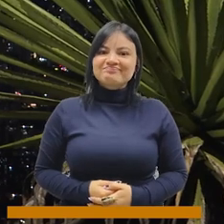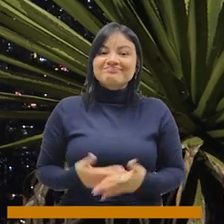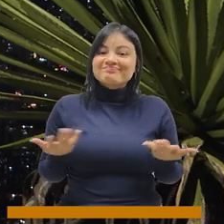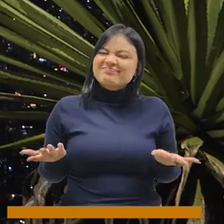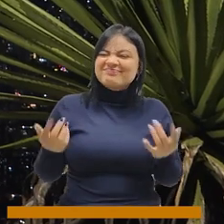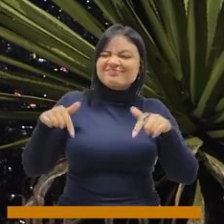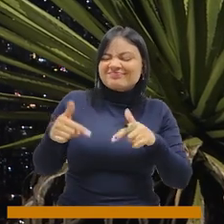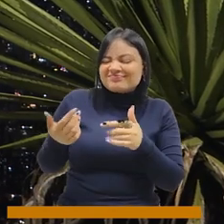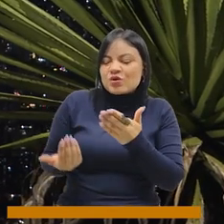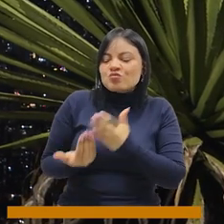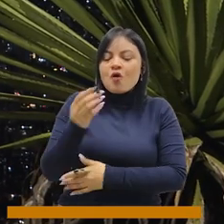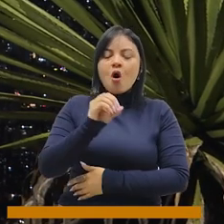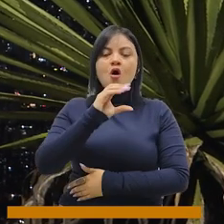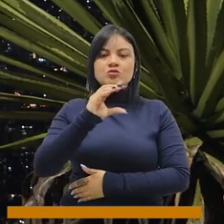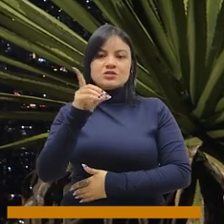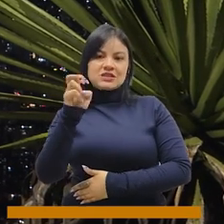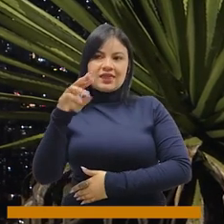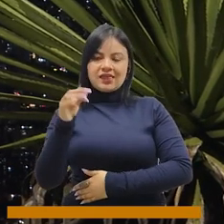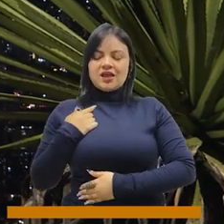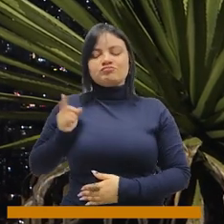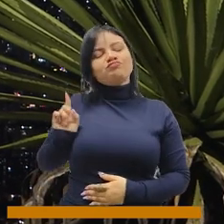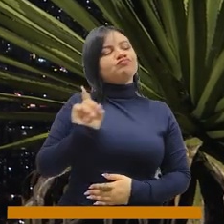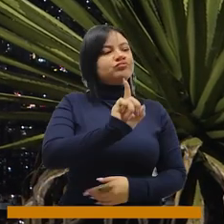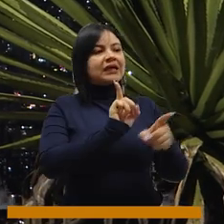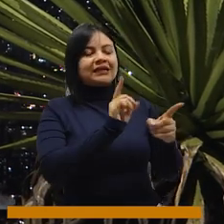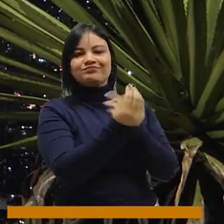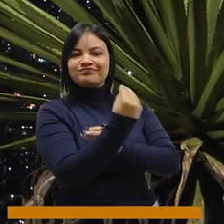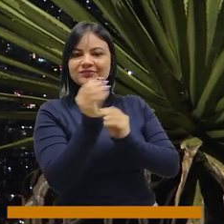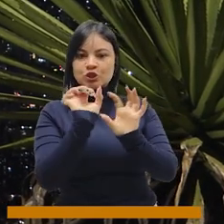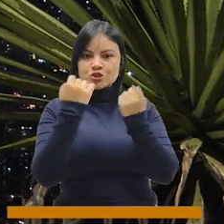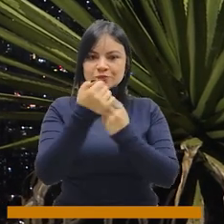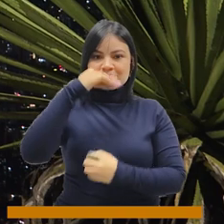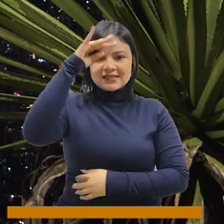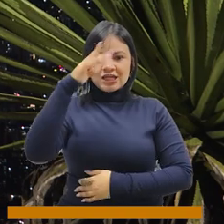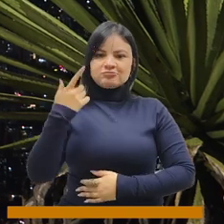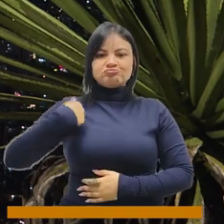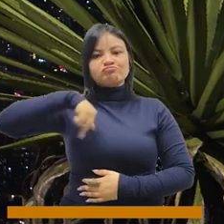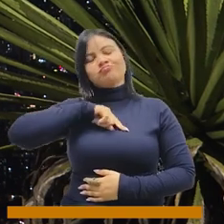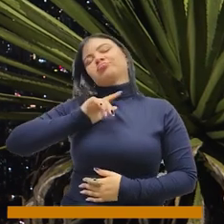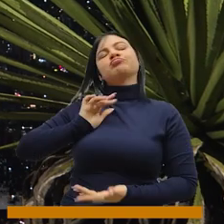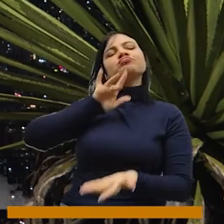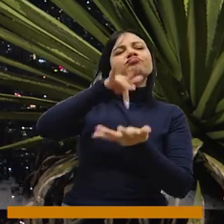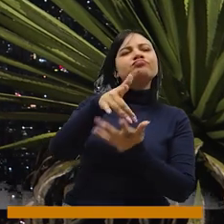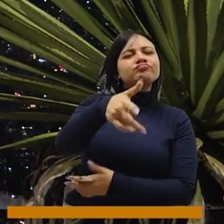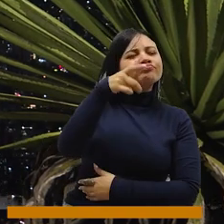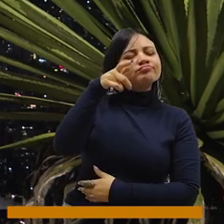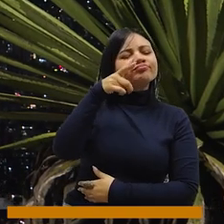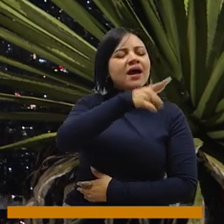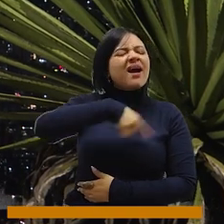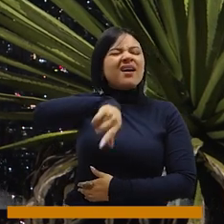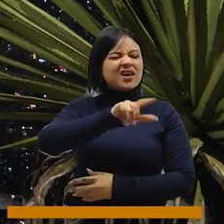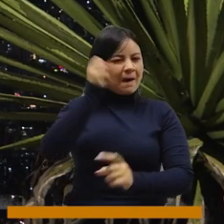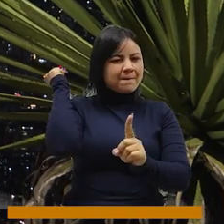encontramos en Nuevo Occidente respondiendo al llamado que nos hace el Consejo de Medellín para que viniéramos a revisar el sector y ver